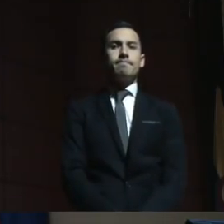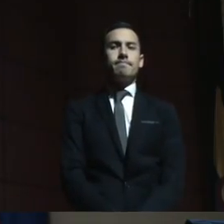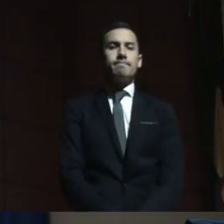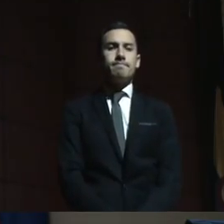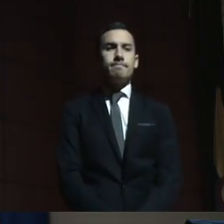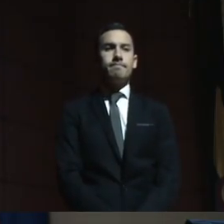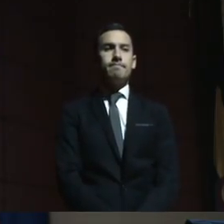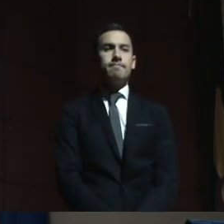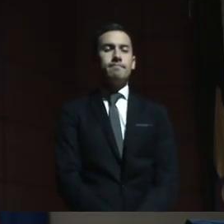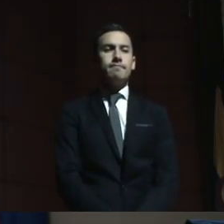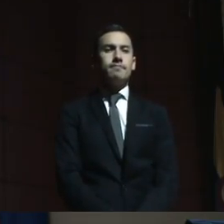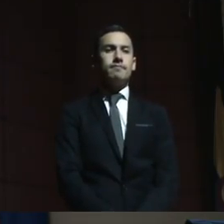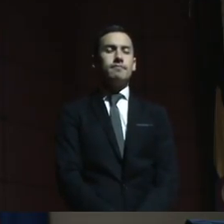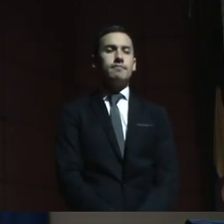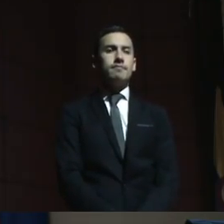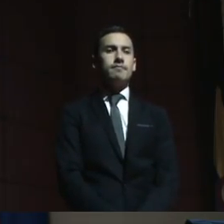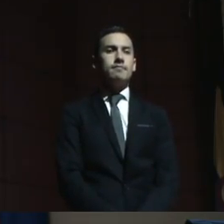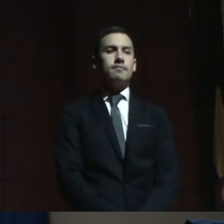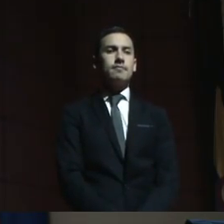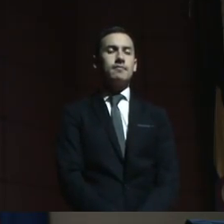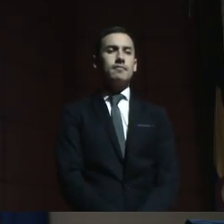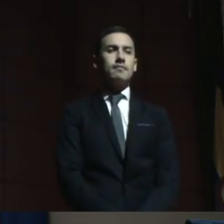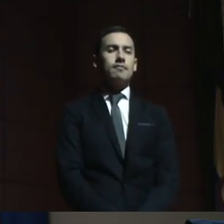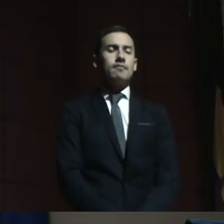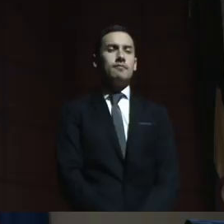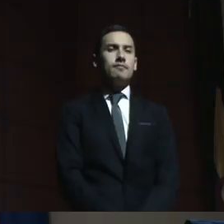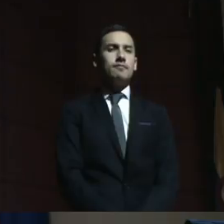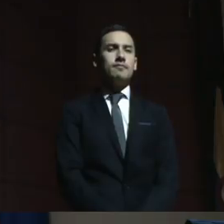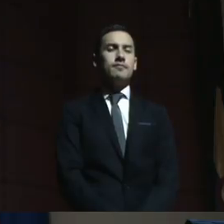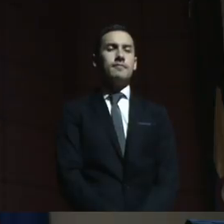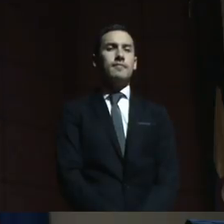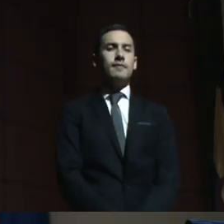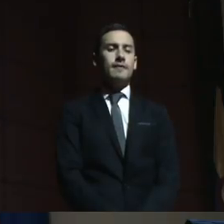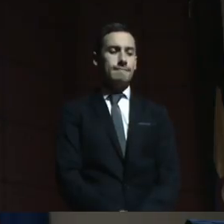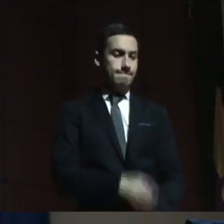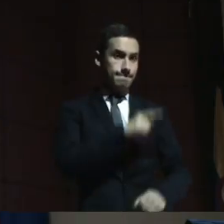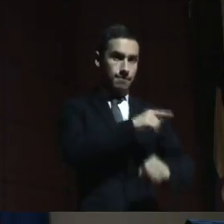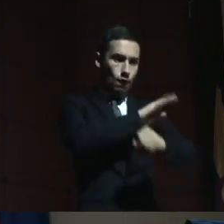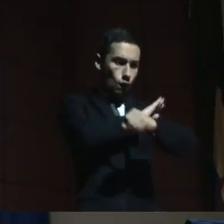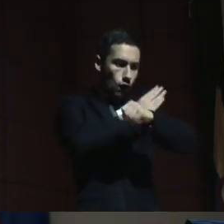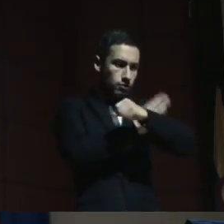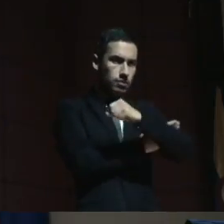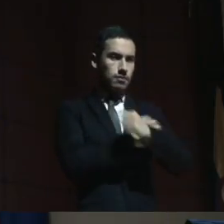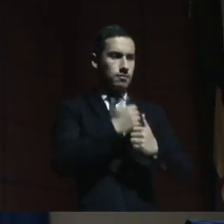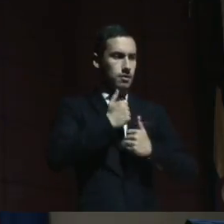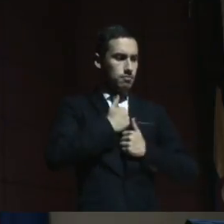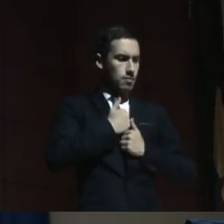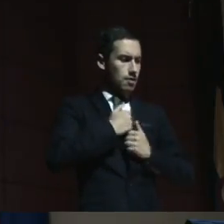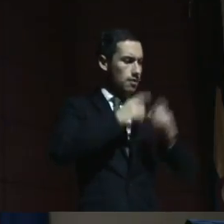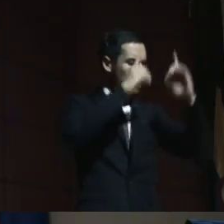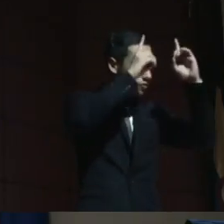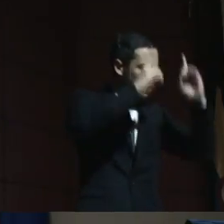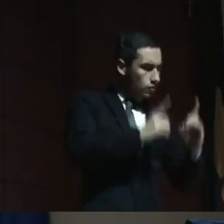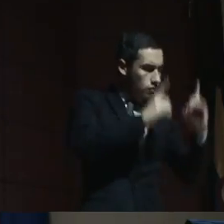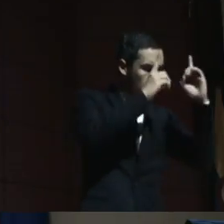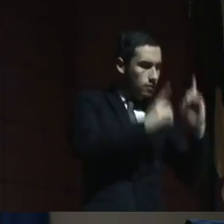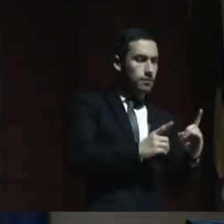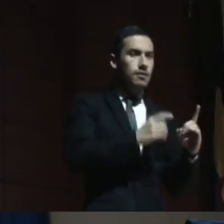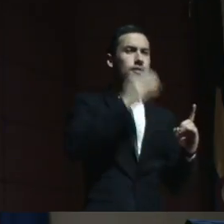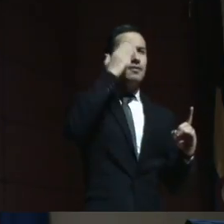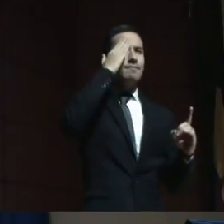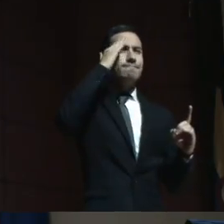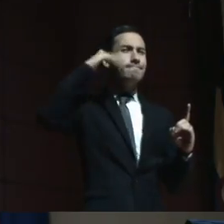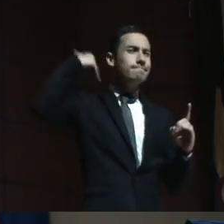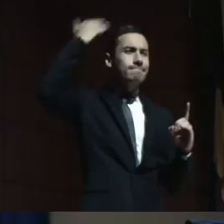Esa fuerza que toma la incapacidad para tomar sus propias decisiones, o sea, desconocemos todo esto